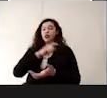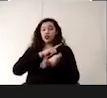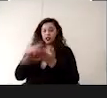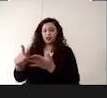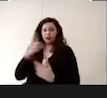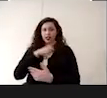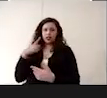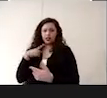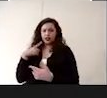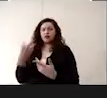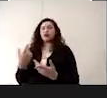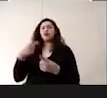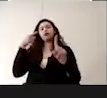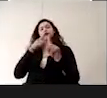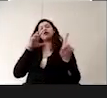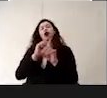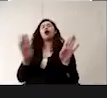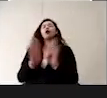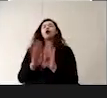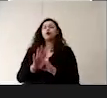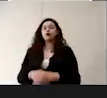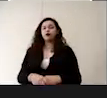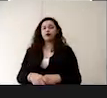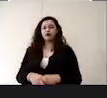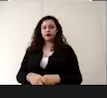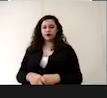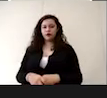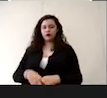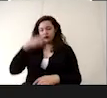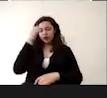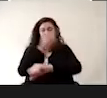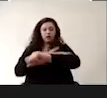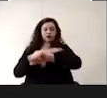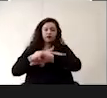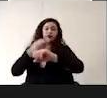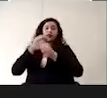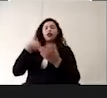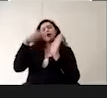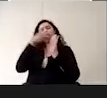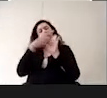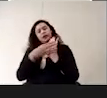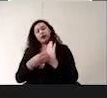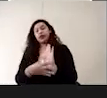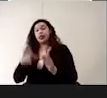Esto lo vamos a lograr a través de registros y bitácolas diarias.